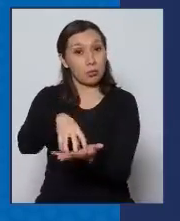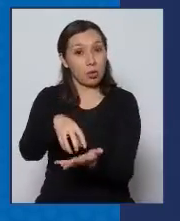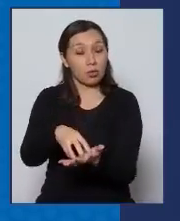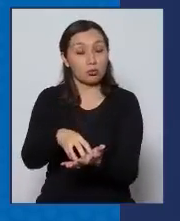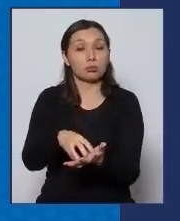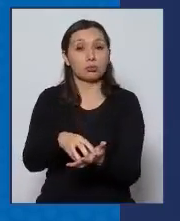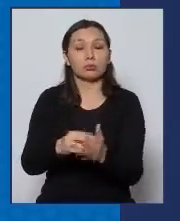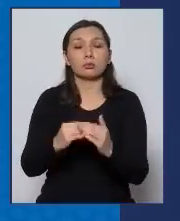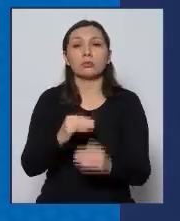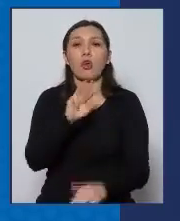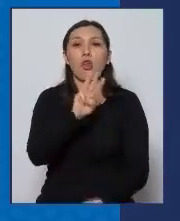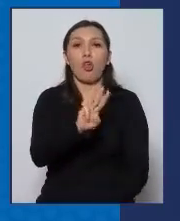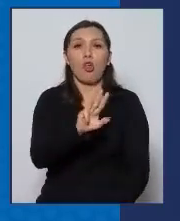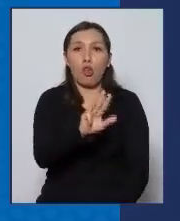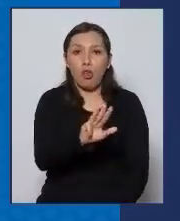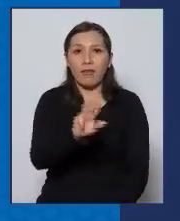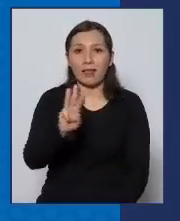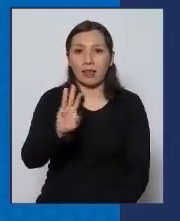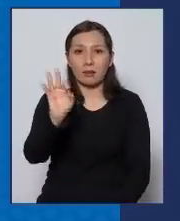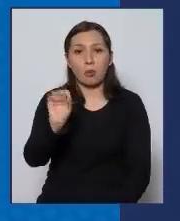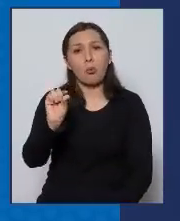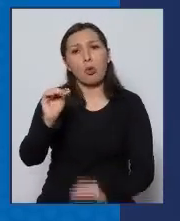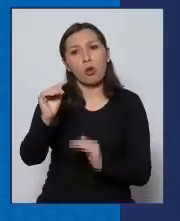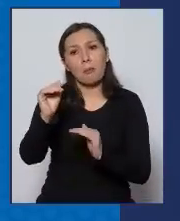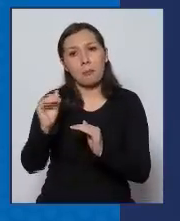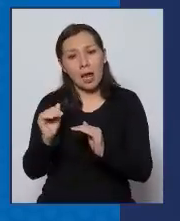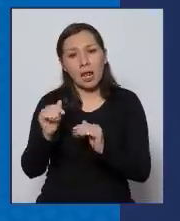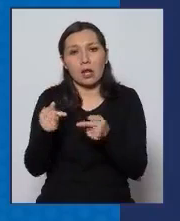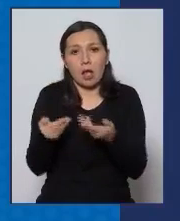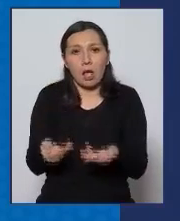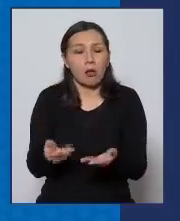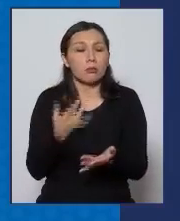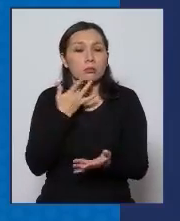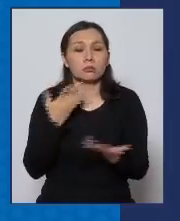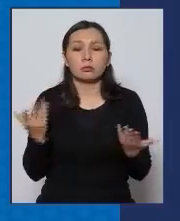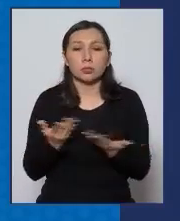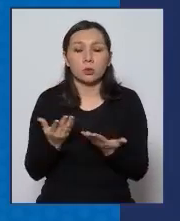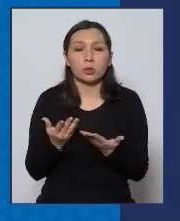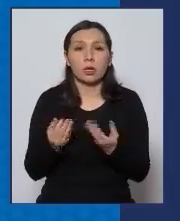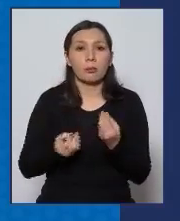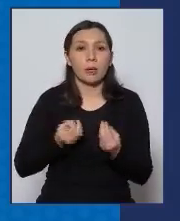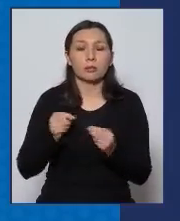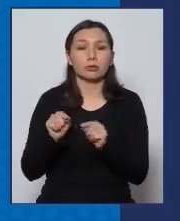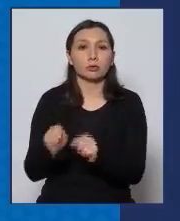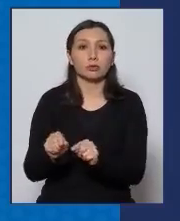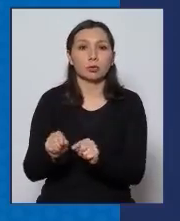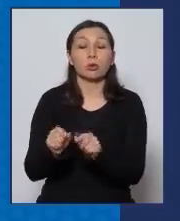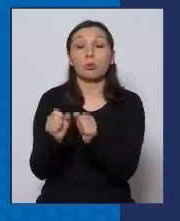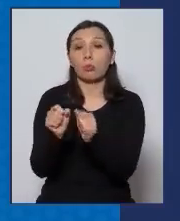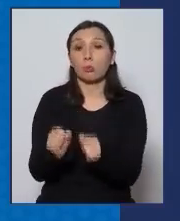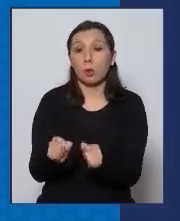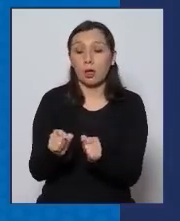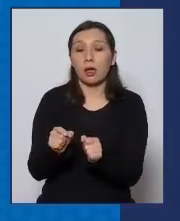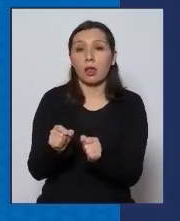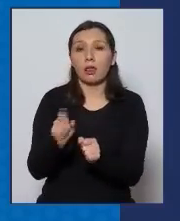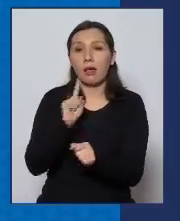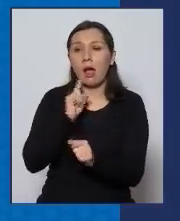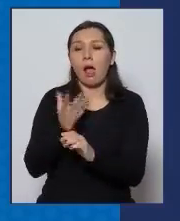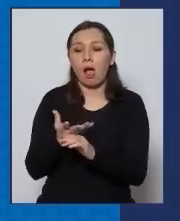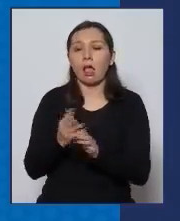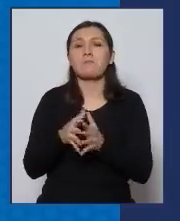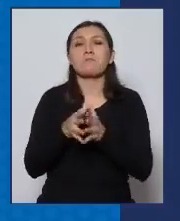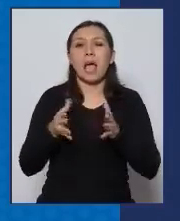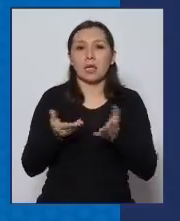ocupa a 93%, una leve disminución debido precisamente a la capacidad que ha ido